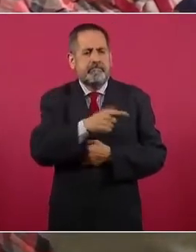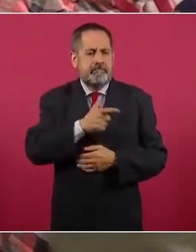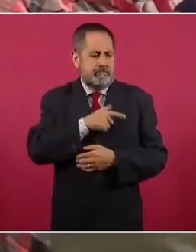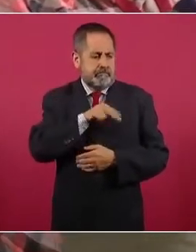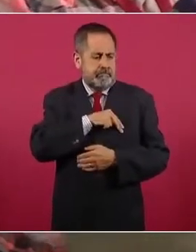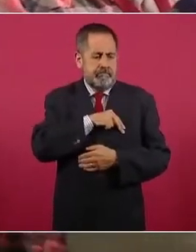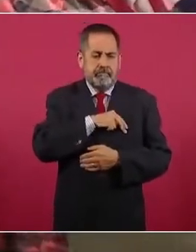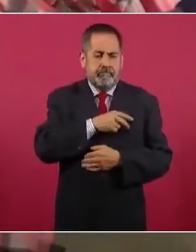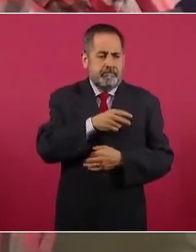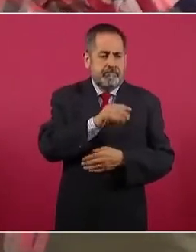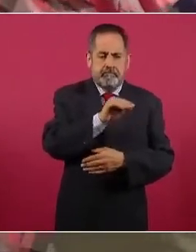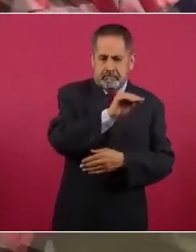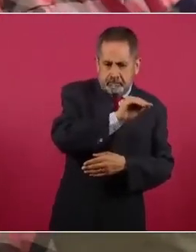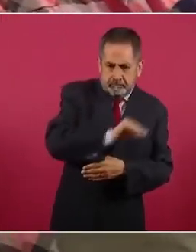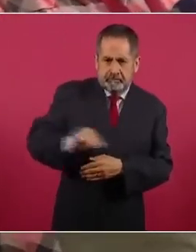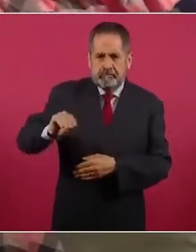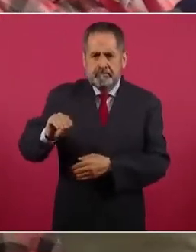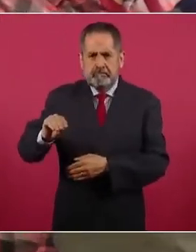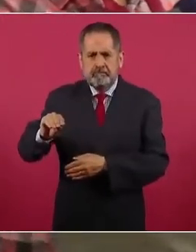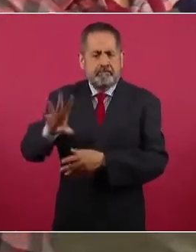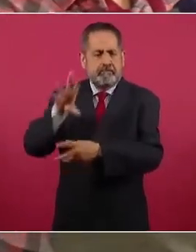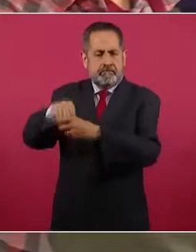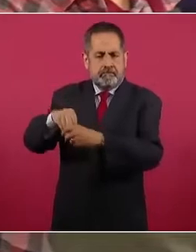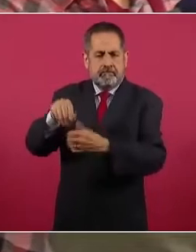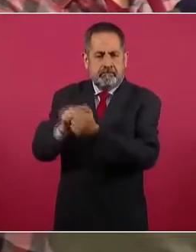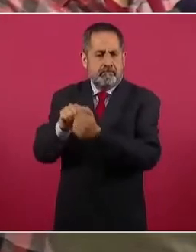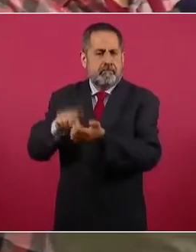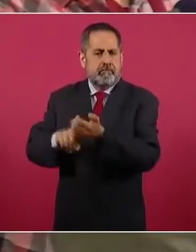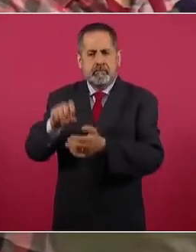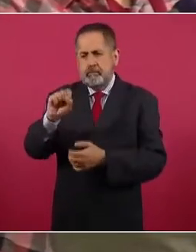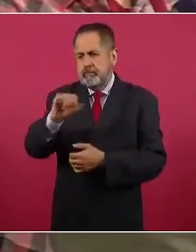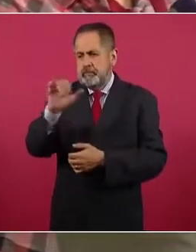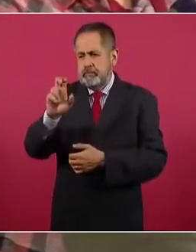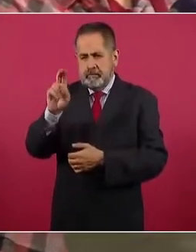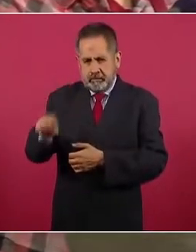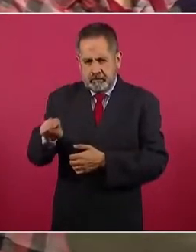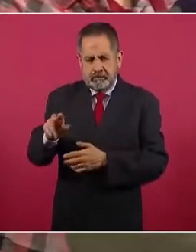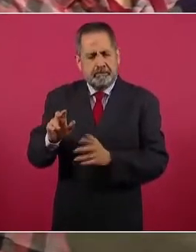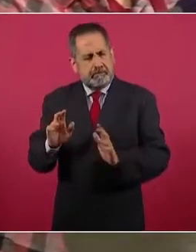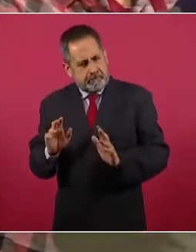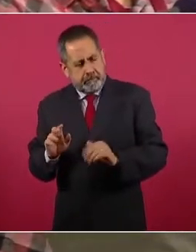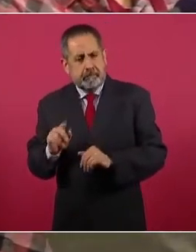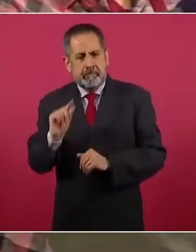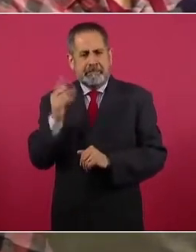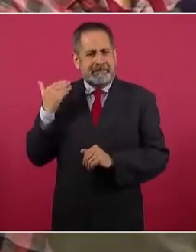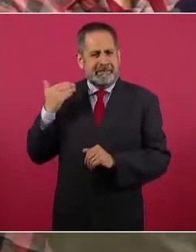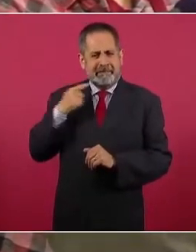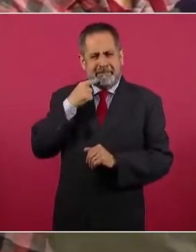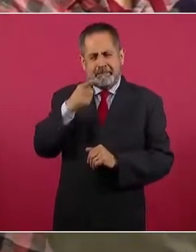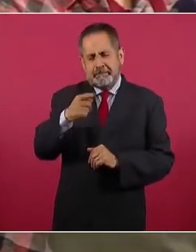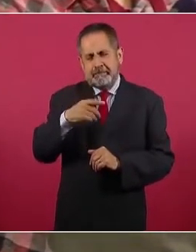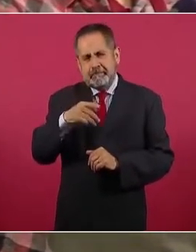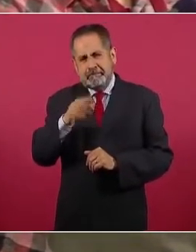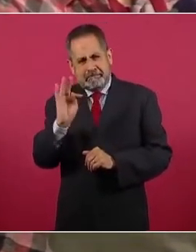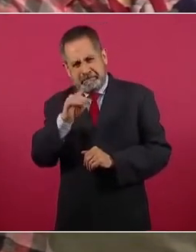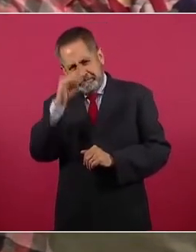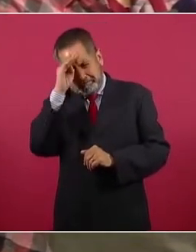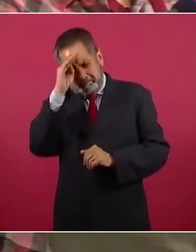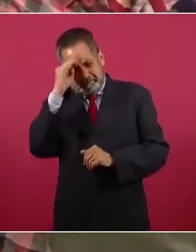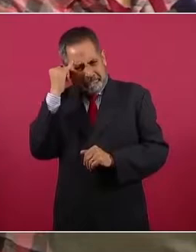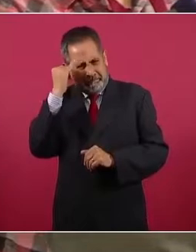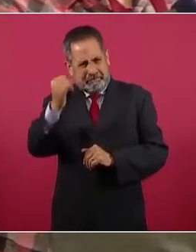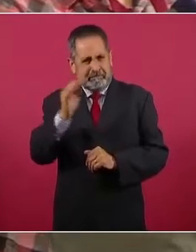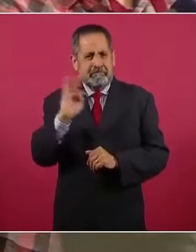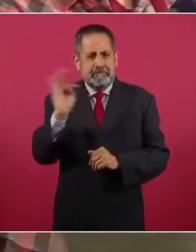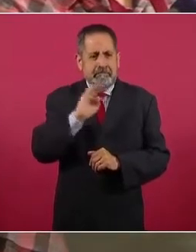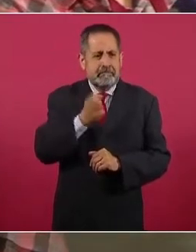de la Secretaría de Seguridad Pública a la Sedena, pero hace unos minutos usted comentó que también tendría interés en que